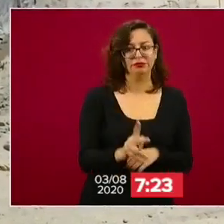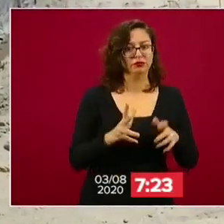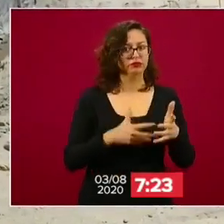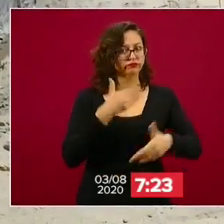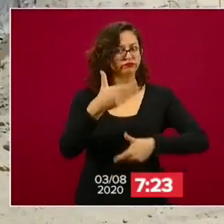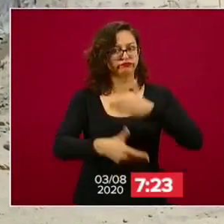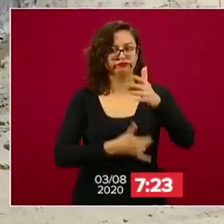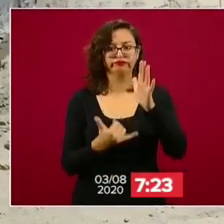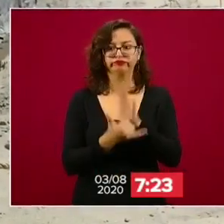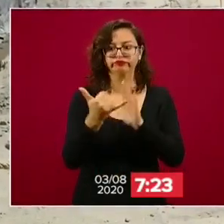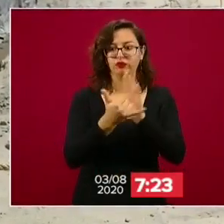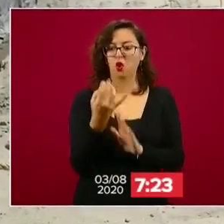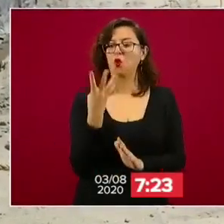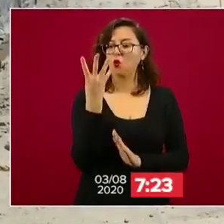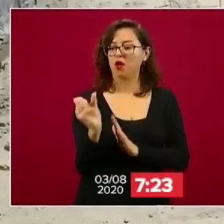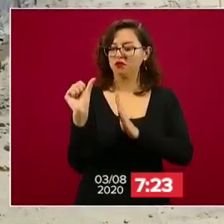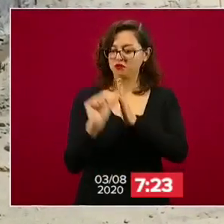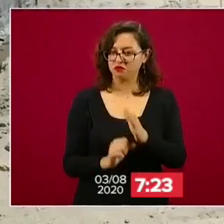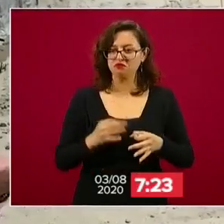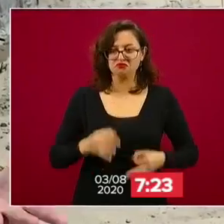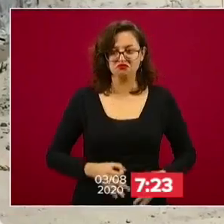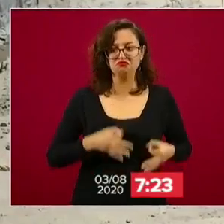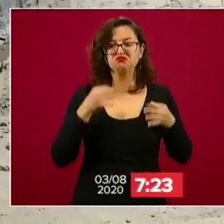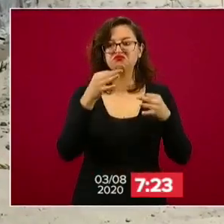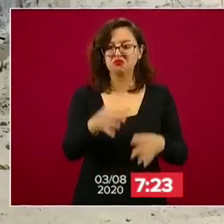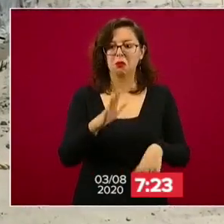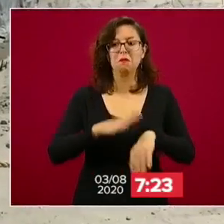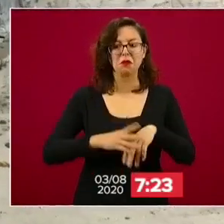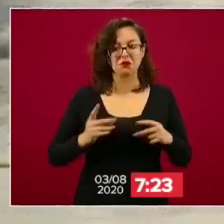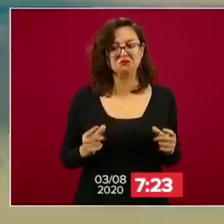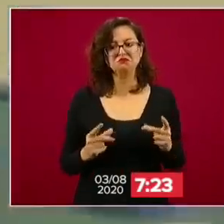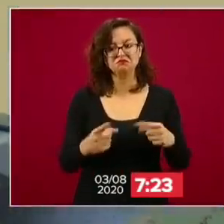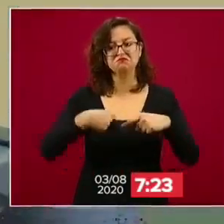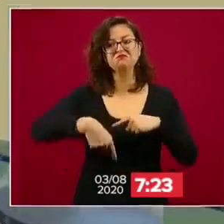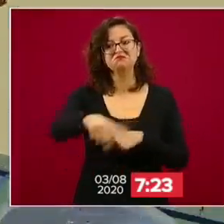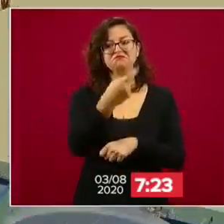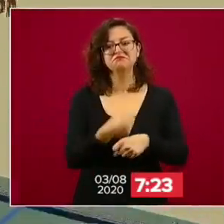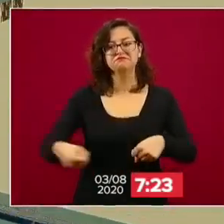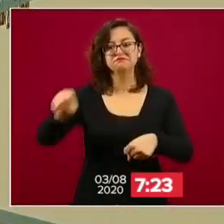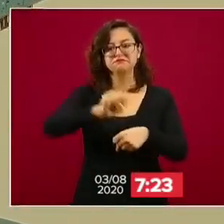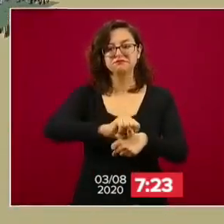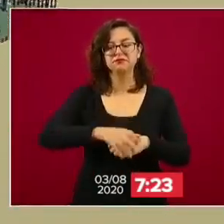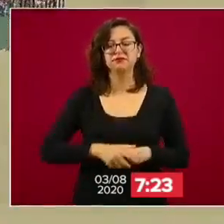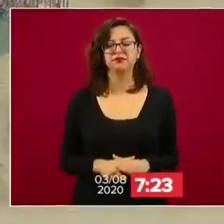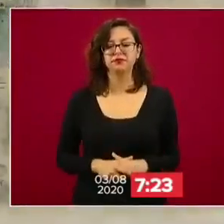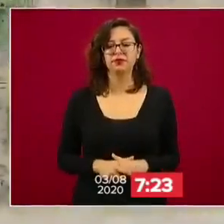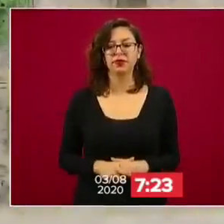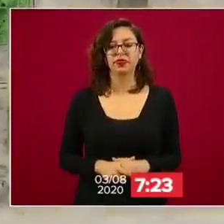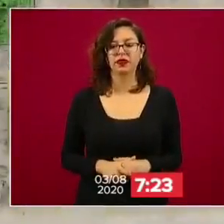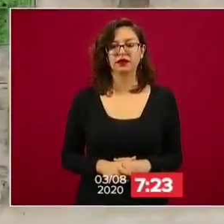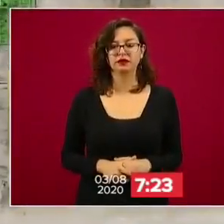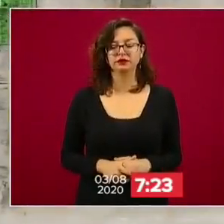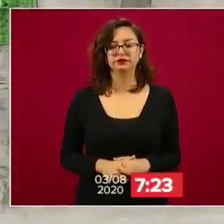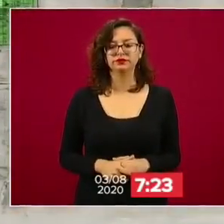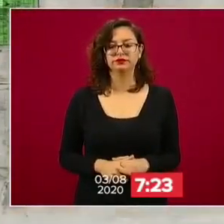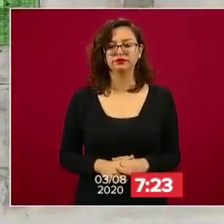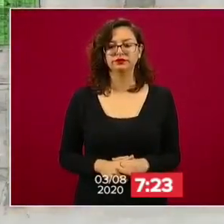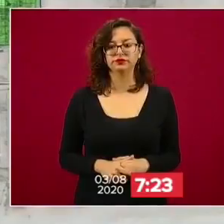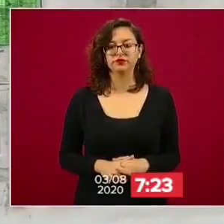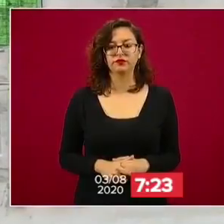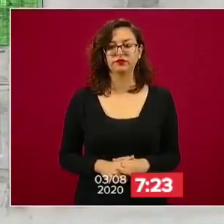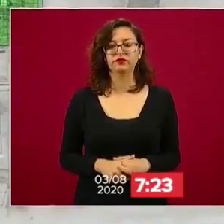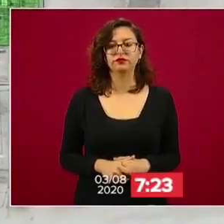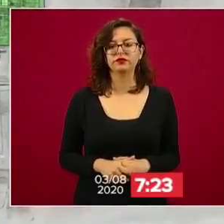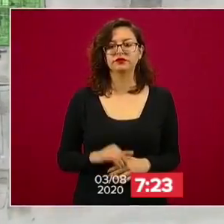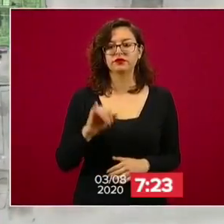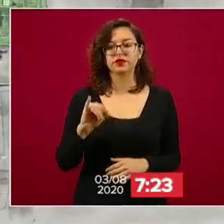adelantó cuatro meses a lo planeado. Va el reporte esta semana. En el paquete 1, a cargo de la empresa ICA